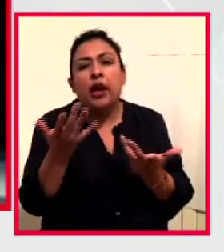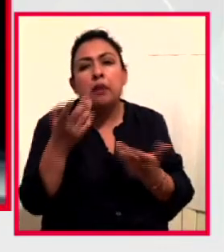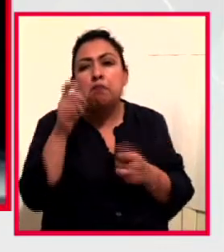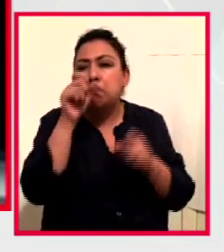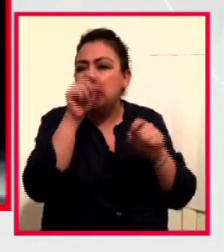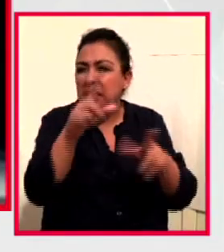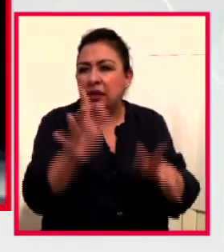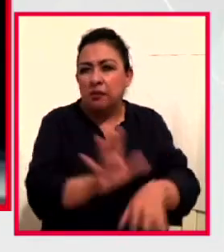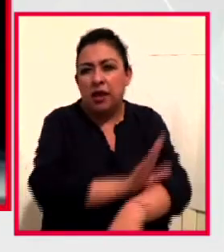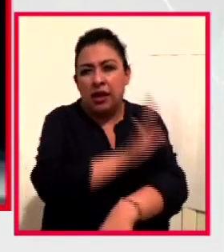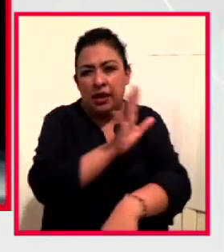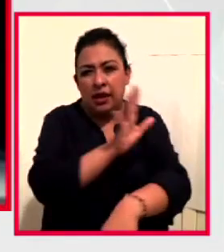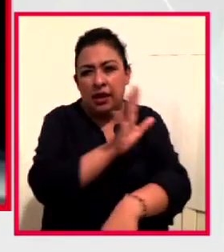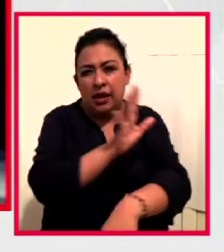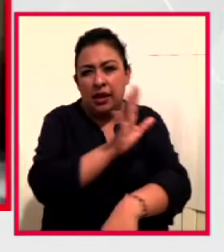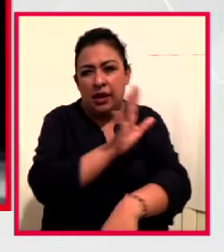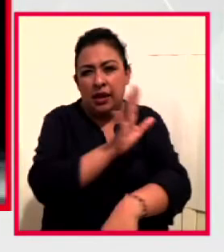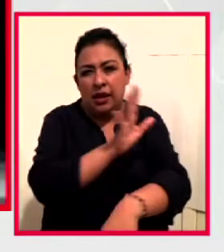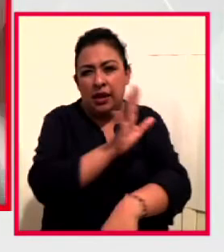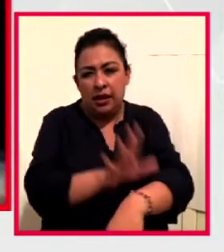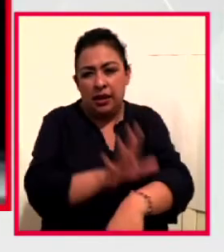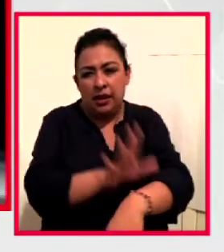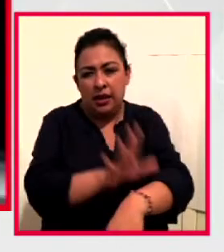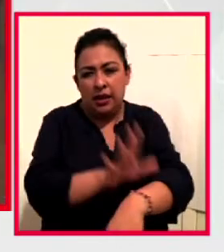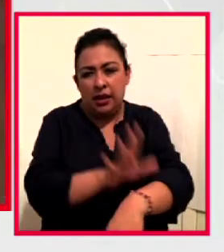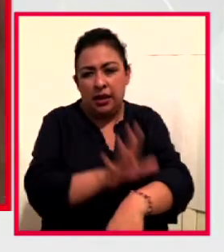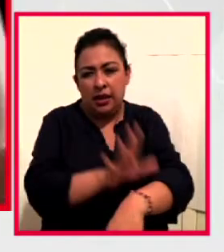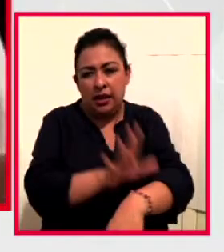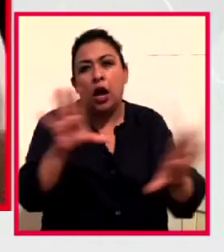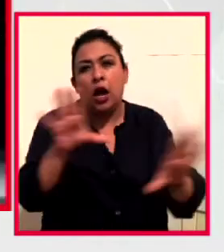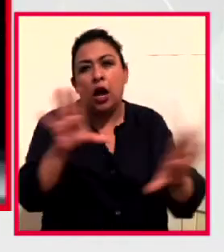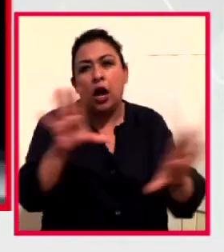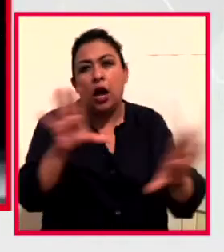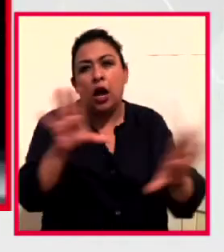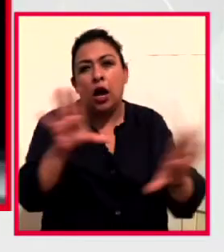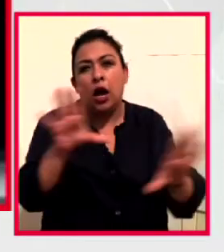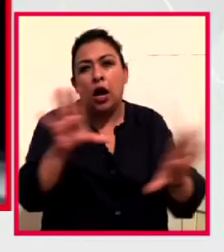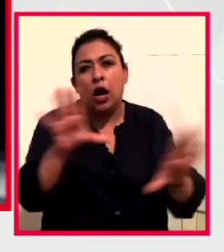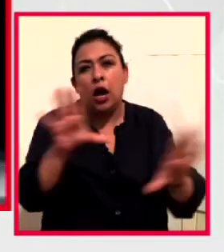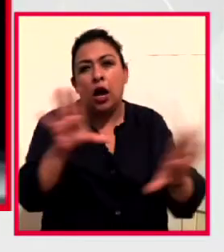energía de la comunidad, con su conocimiento como arquitectos,